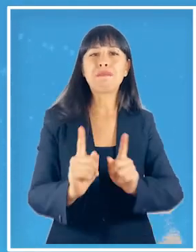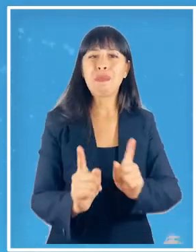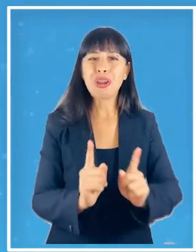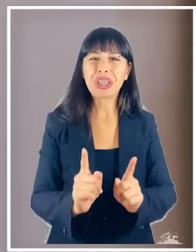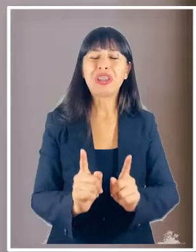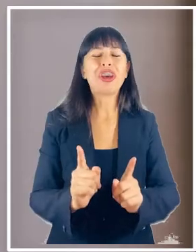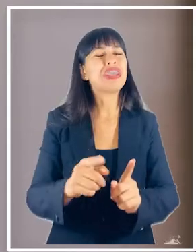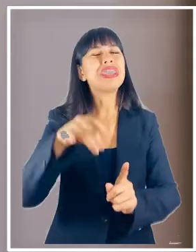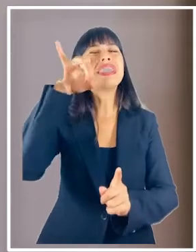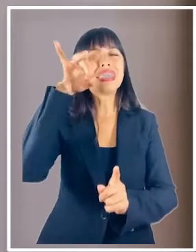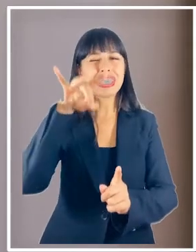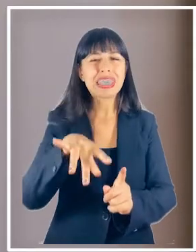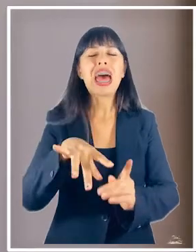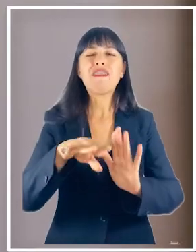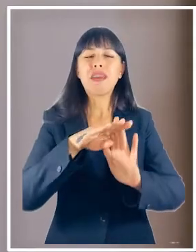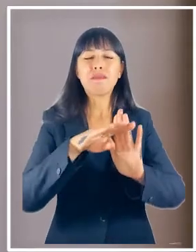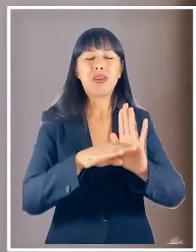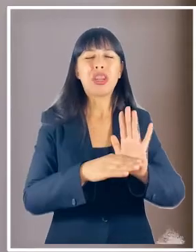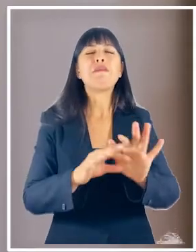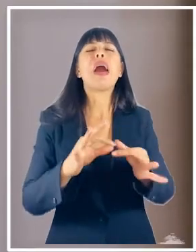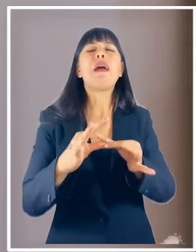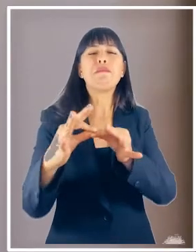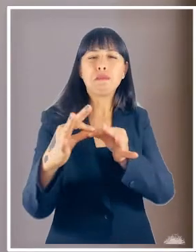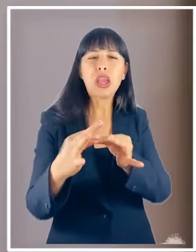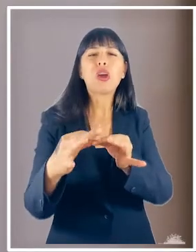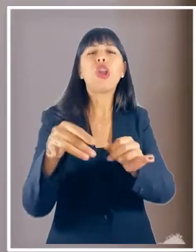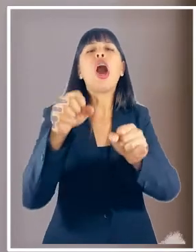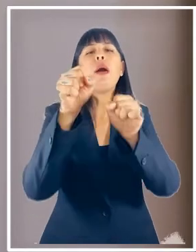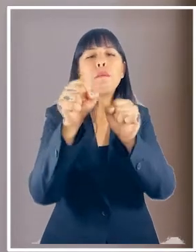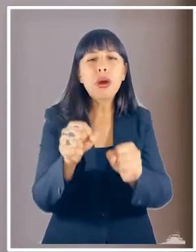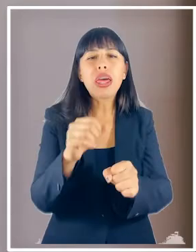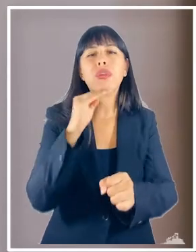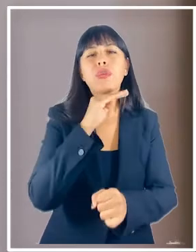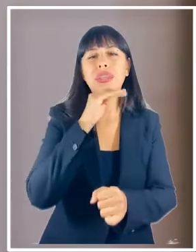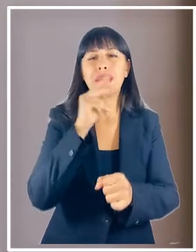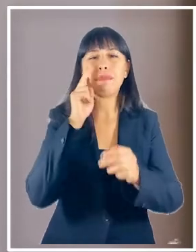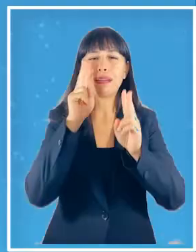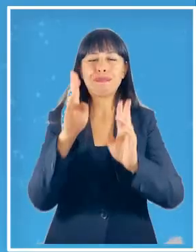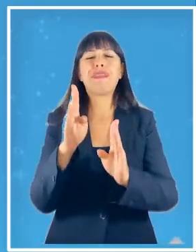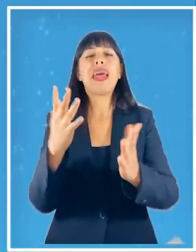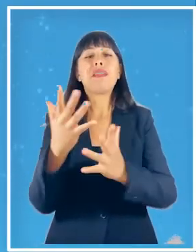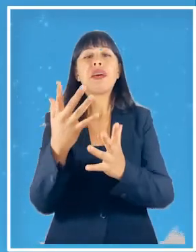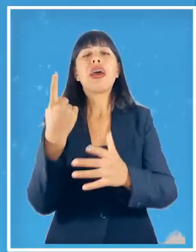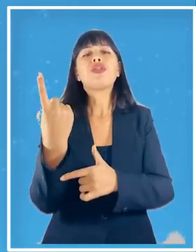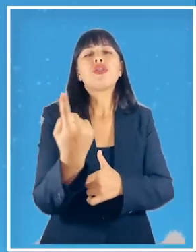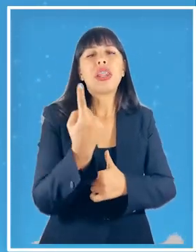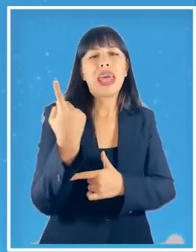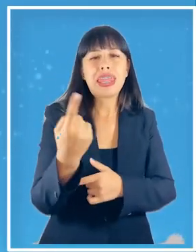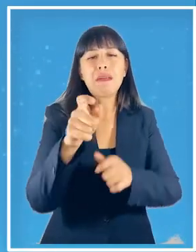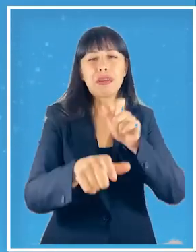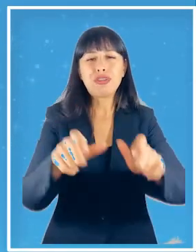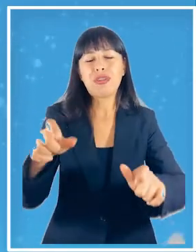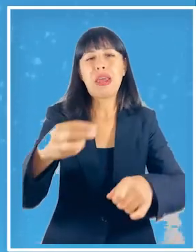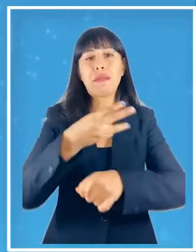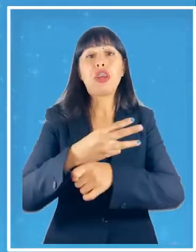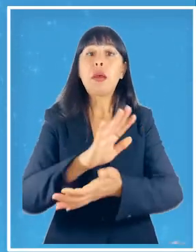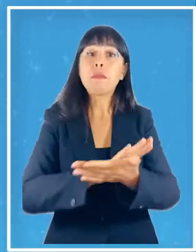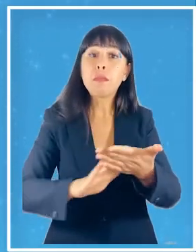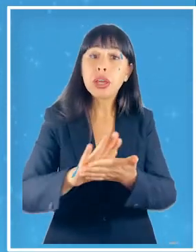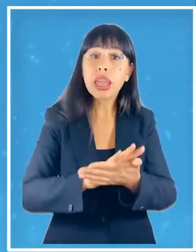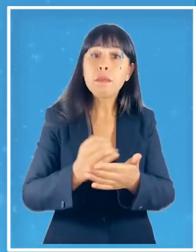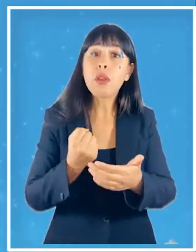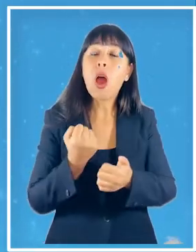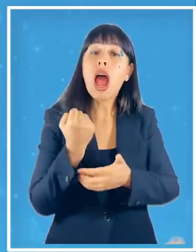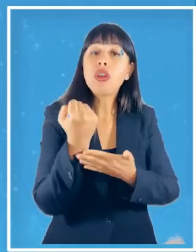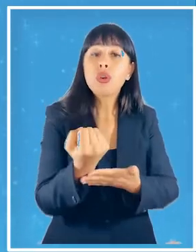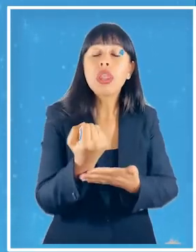vínculos pueden realizar para abordar la temática de la soledad en las personas mayores por ejemplo la educación en el uso de